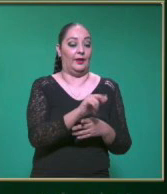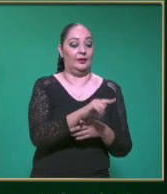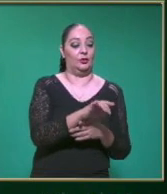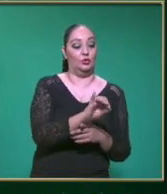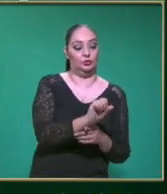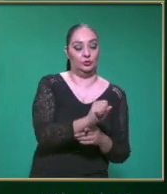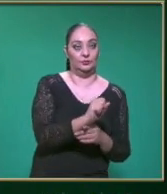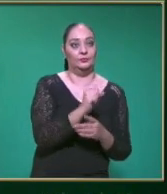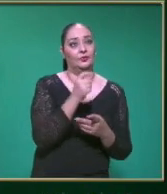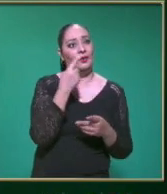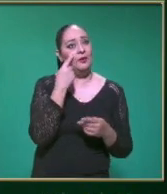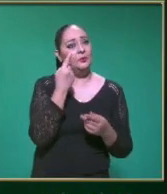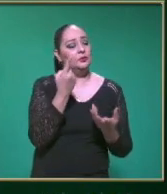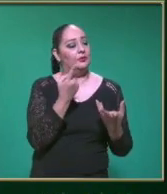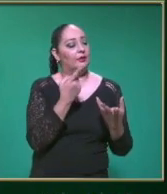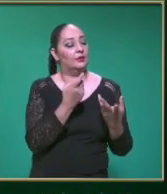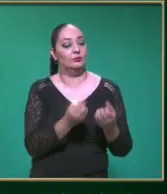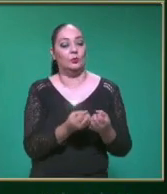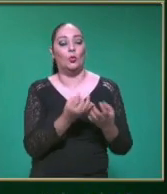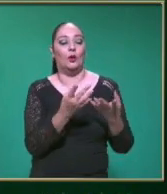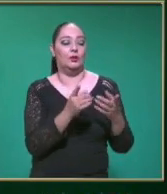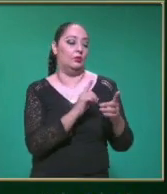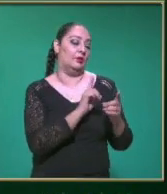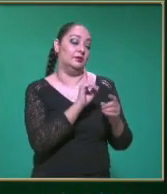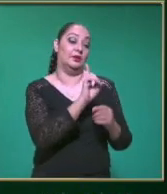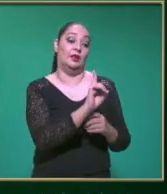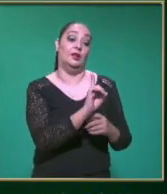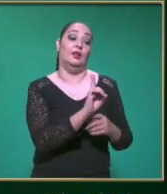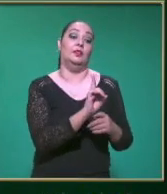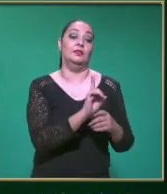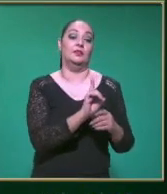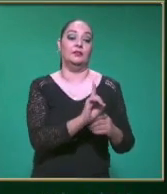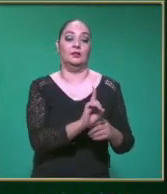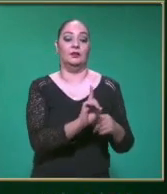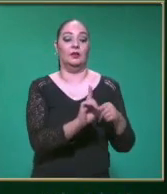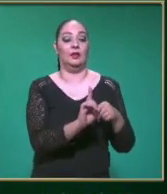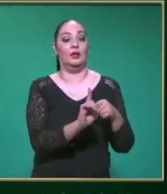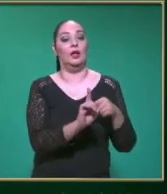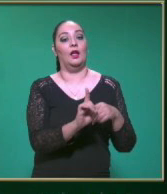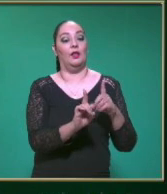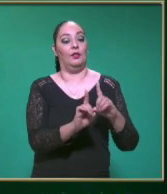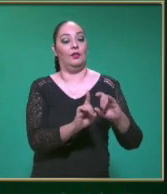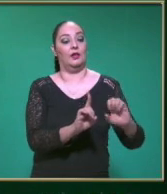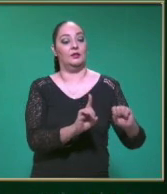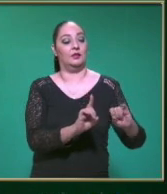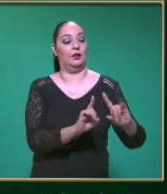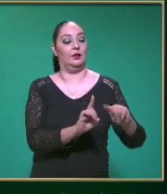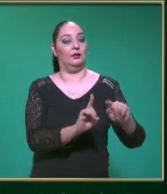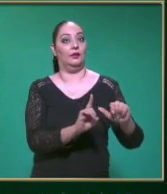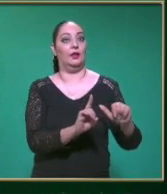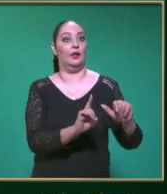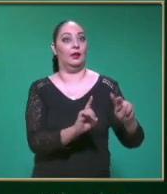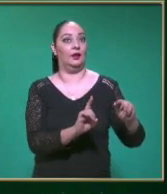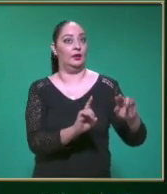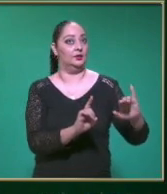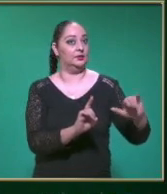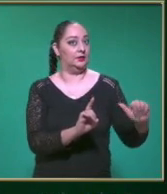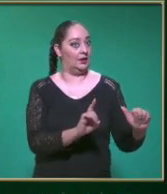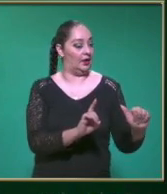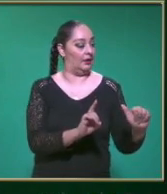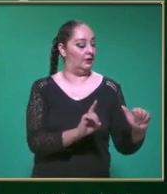Checamos Los datos En la columna De datos Recuerda Que vas a Identificar A partir De la redacción